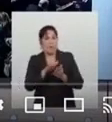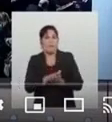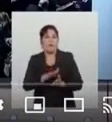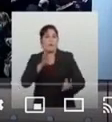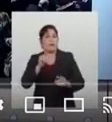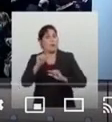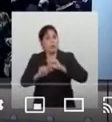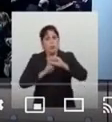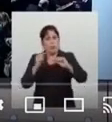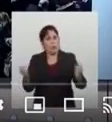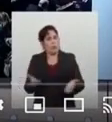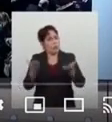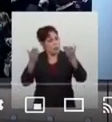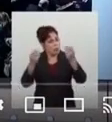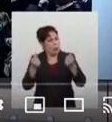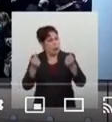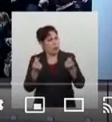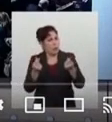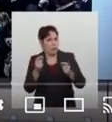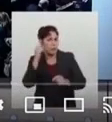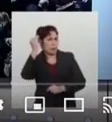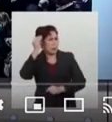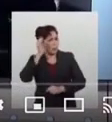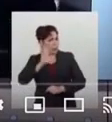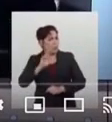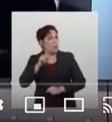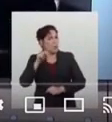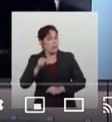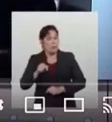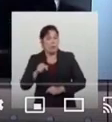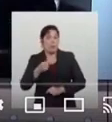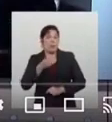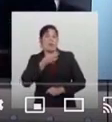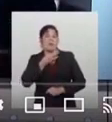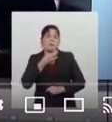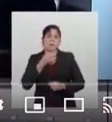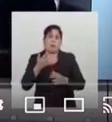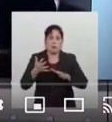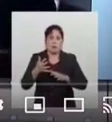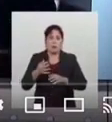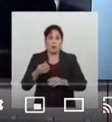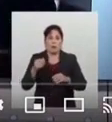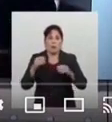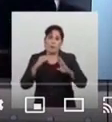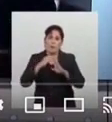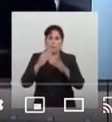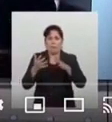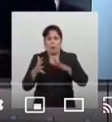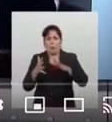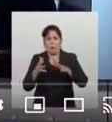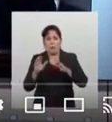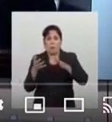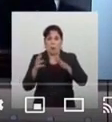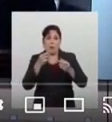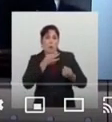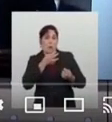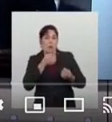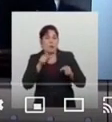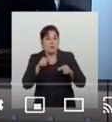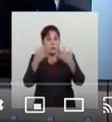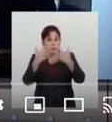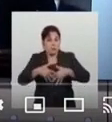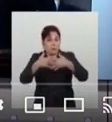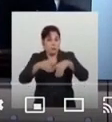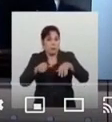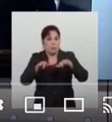una recuperación de la economía para la clase media, la que más bajó escalones en su calidad de vida durante los años, en que muchas industrias